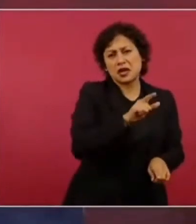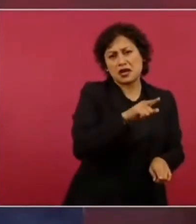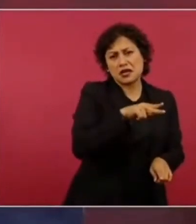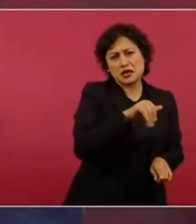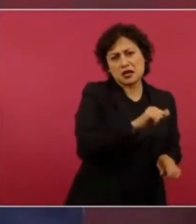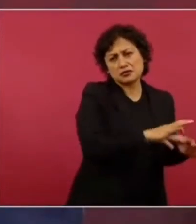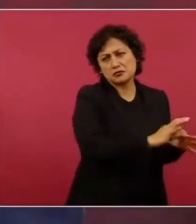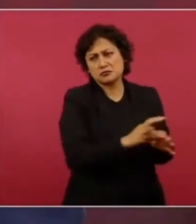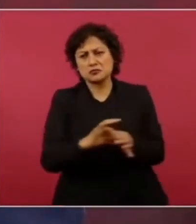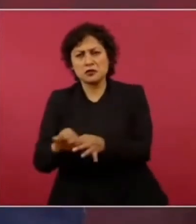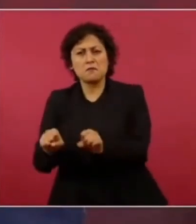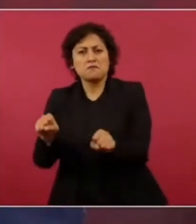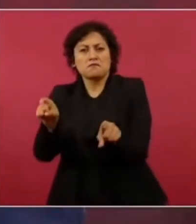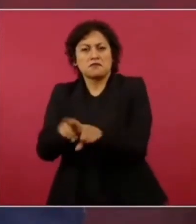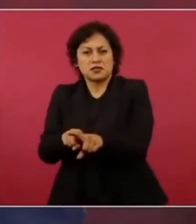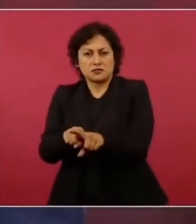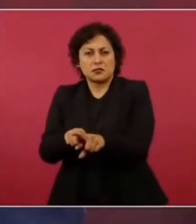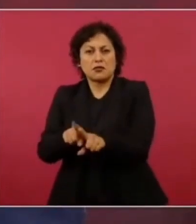mineras